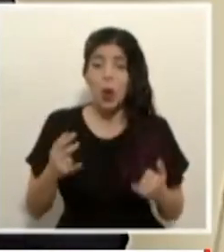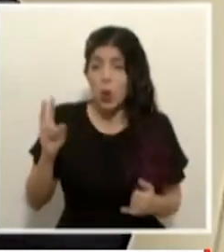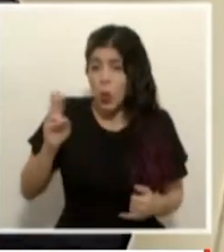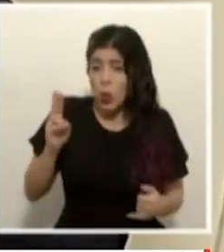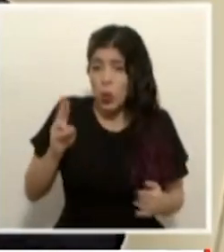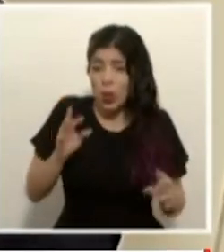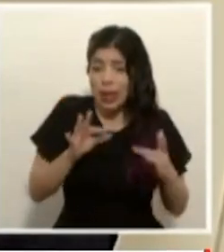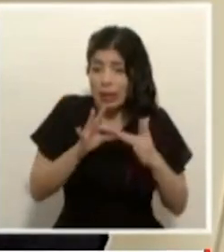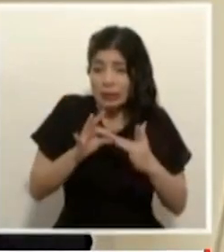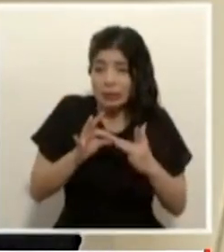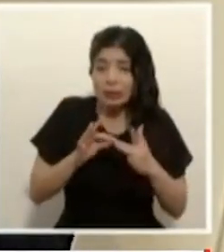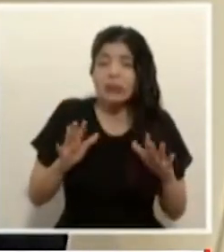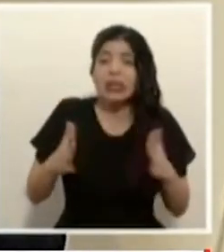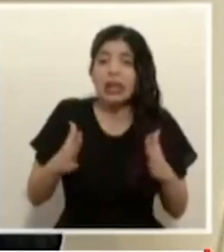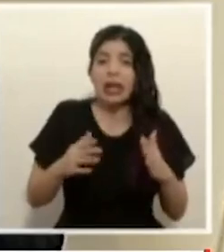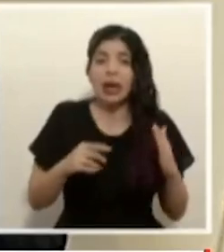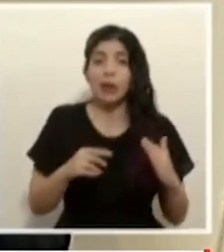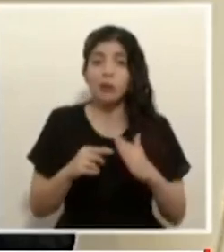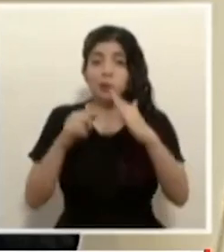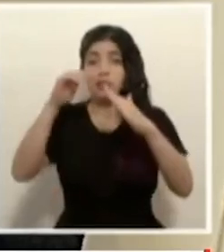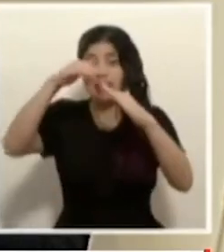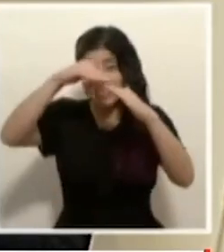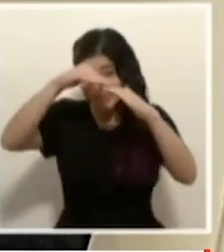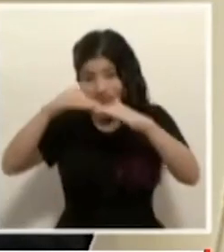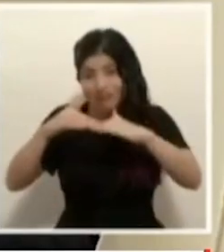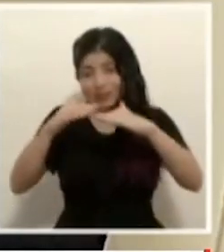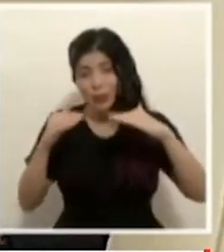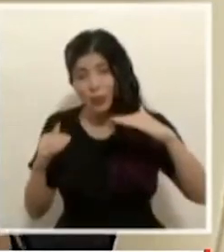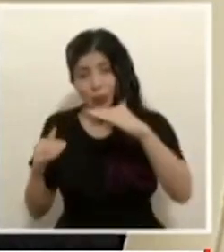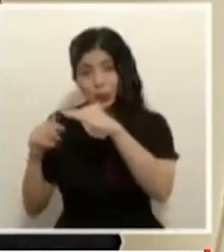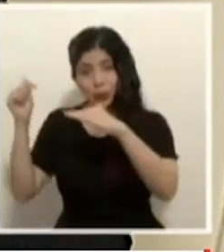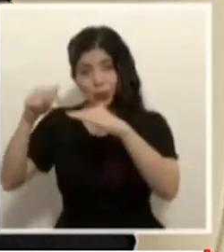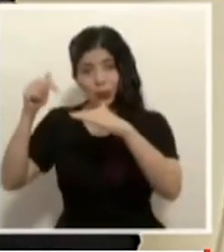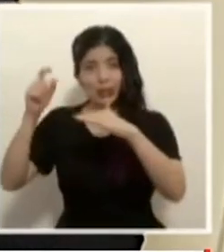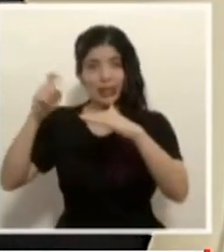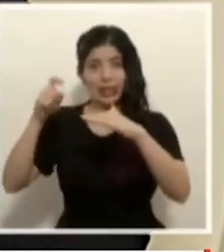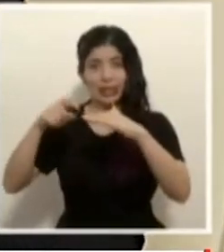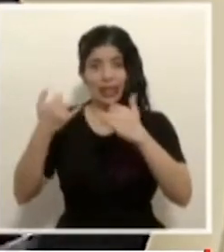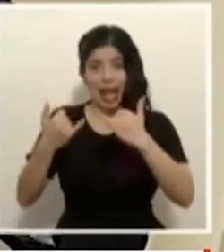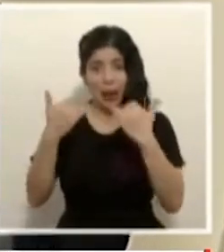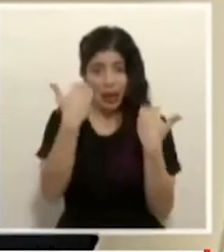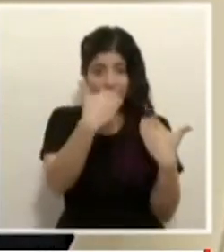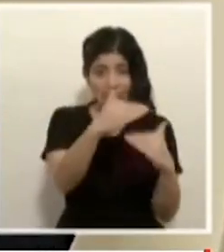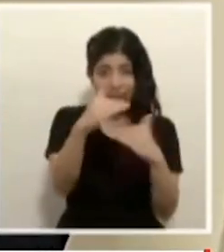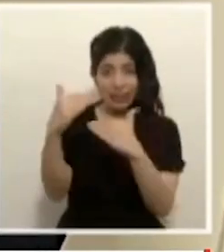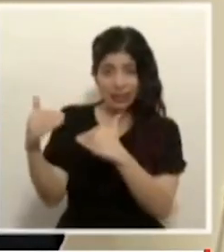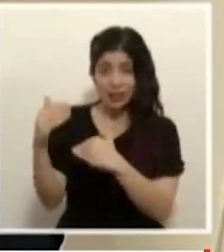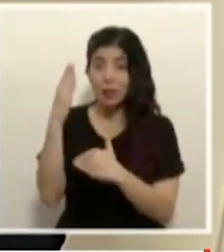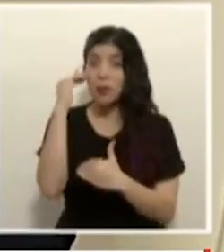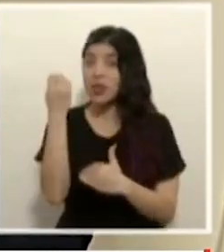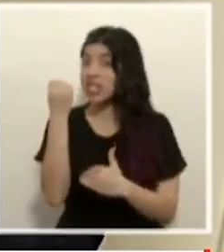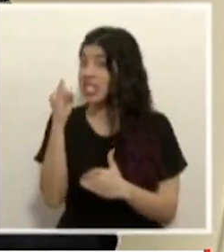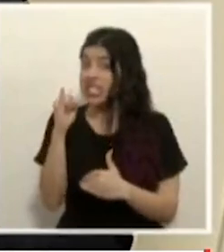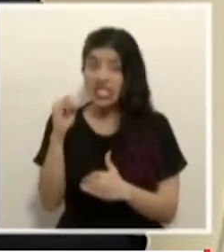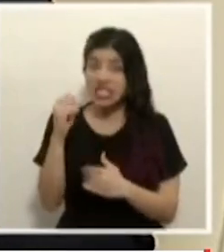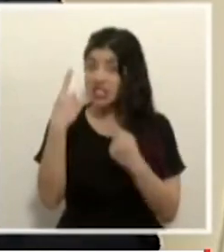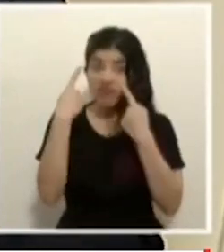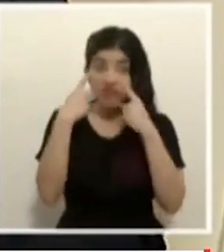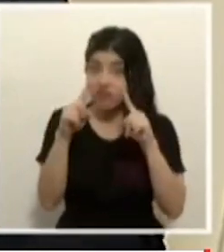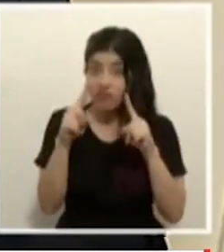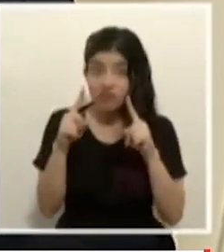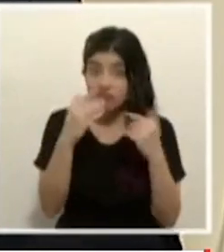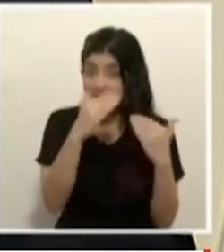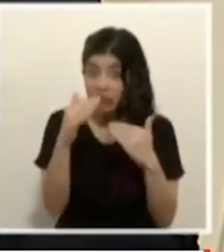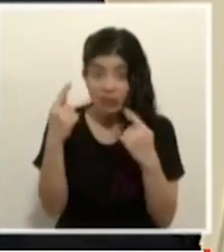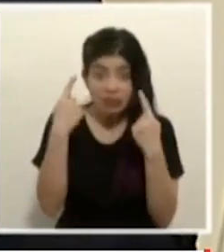momento es aplanar la curva en este en este periodo de martillo porque si no Tomás la pregunta va a ser